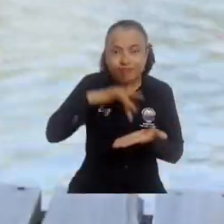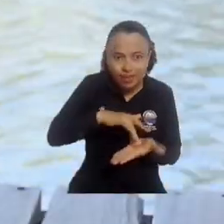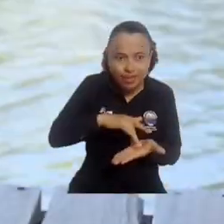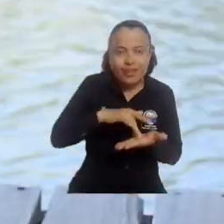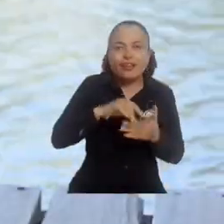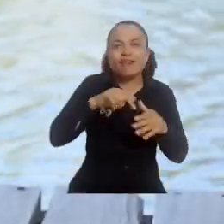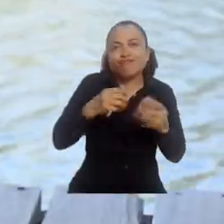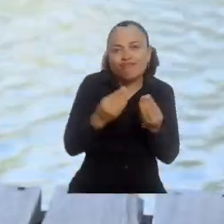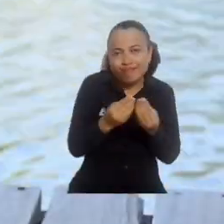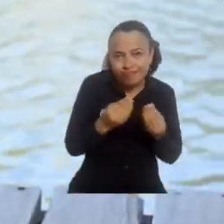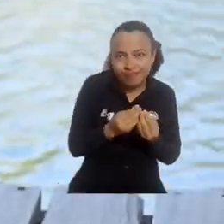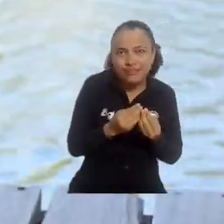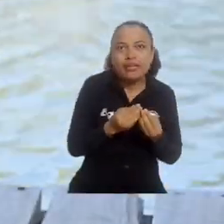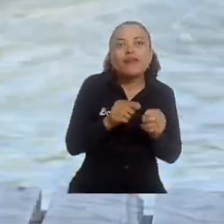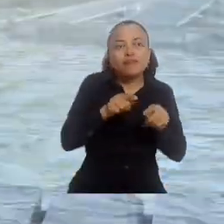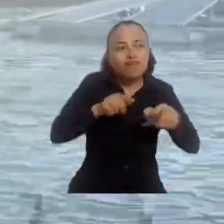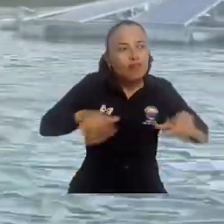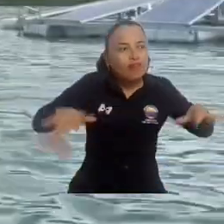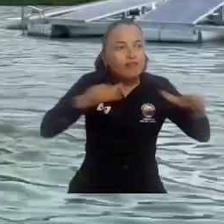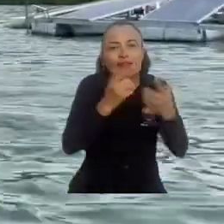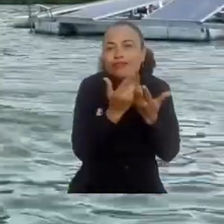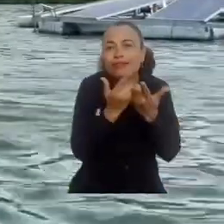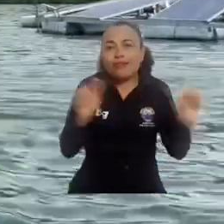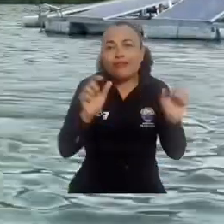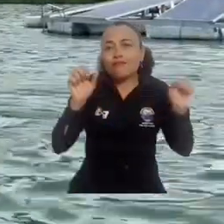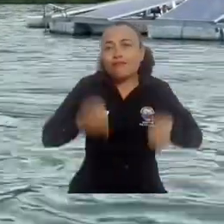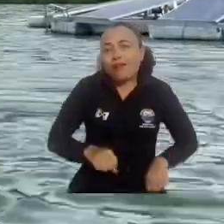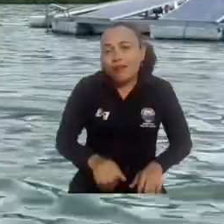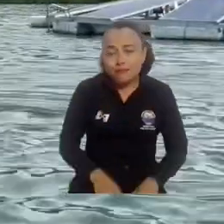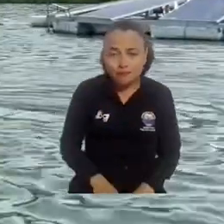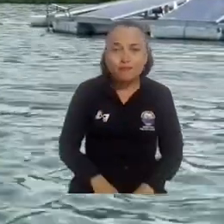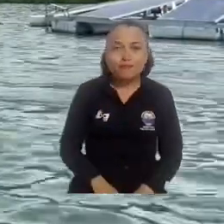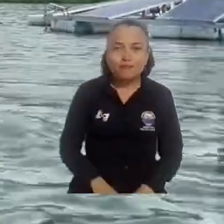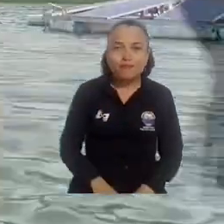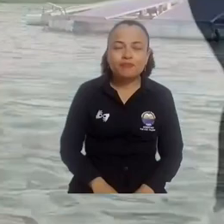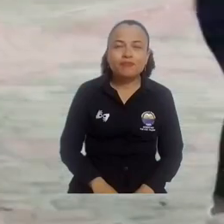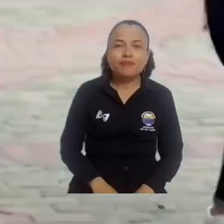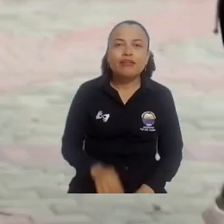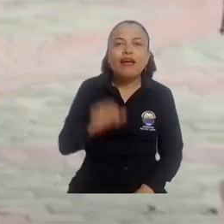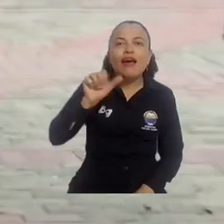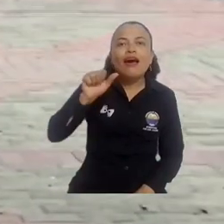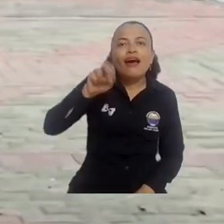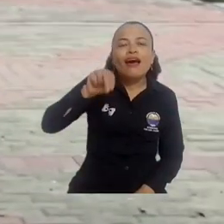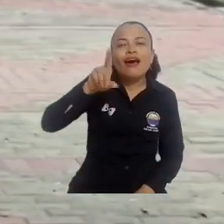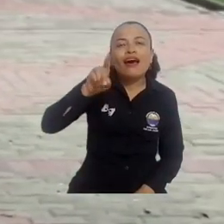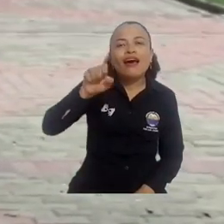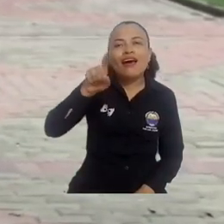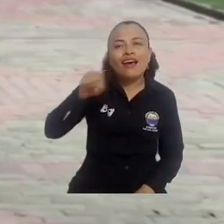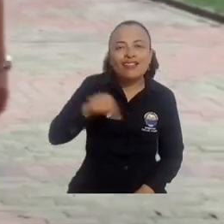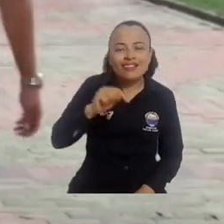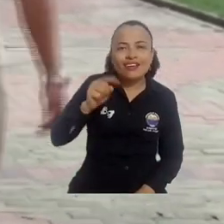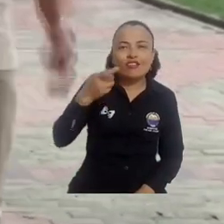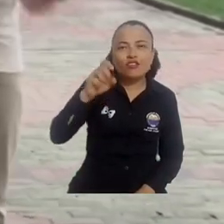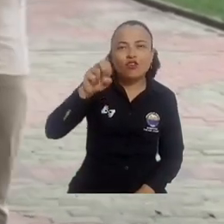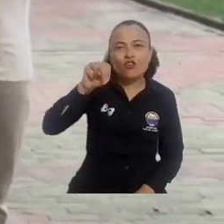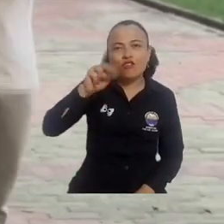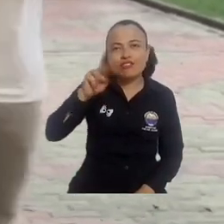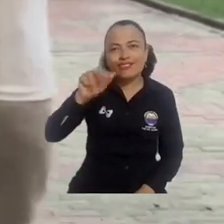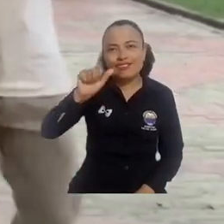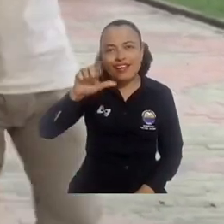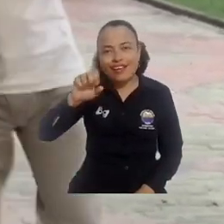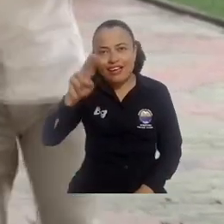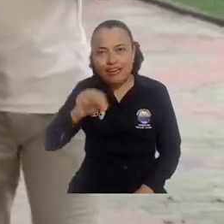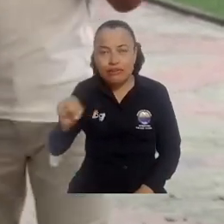la oportunidad de venir, dado que los espacios son libres, ¿no? Andrés González Polo nos demuestra que no hay